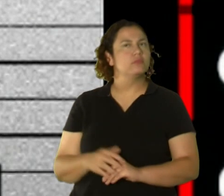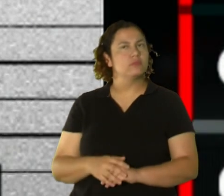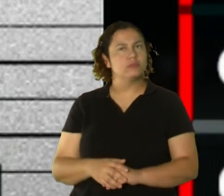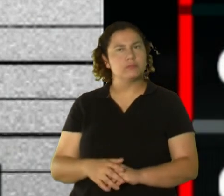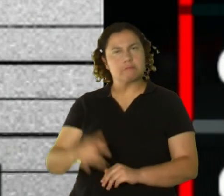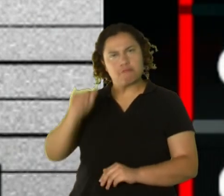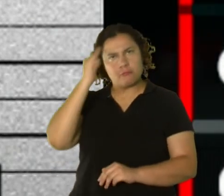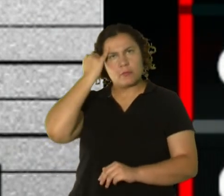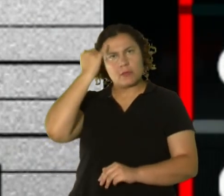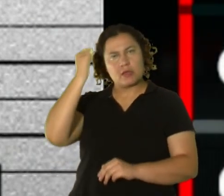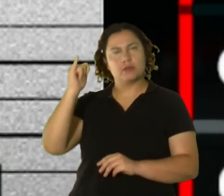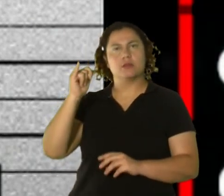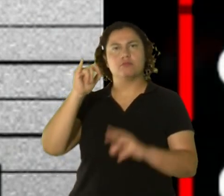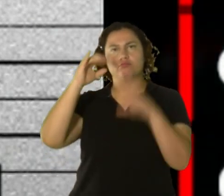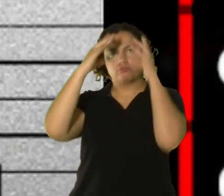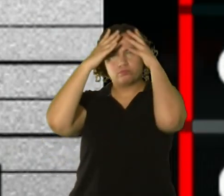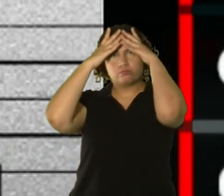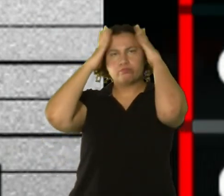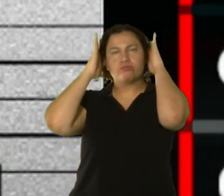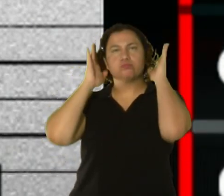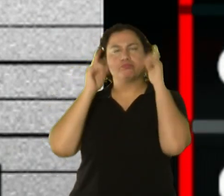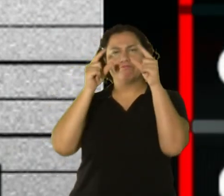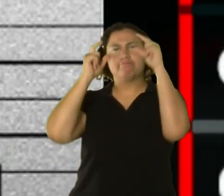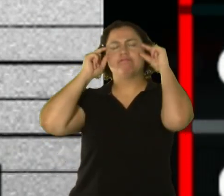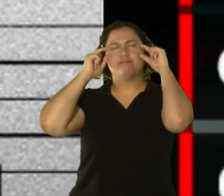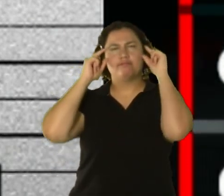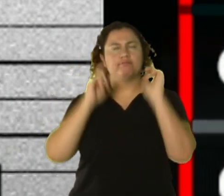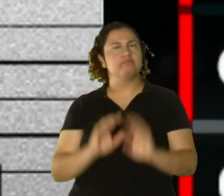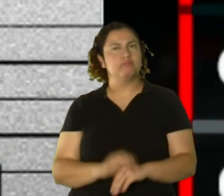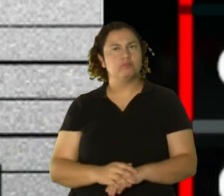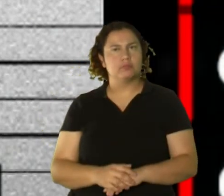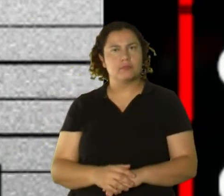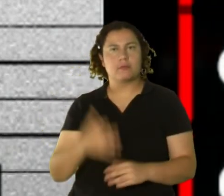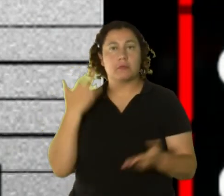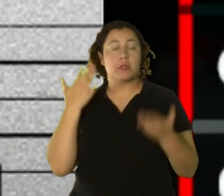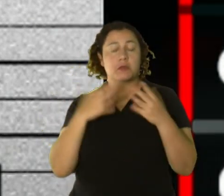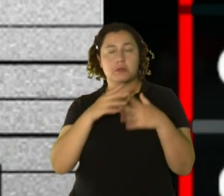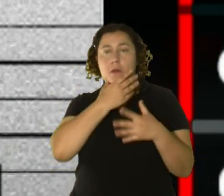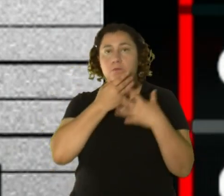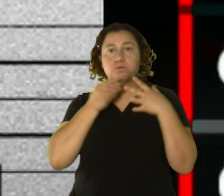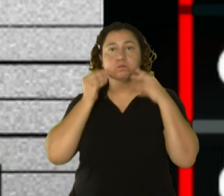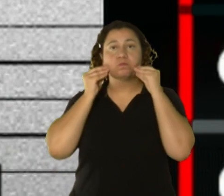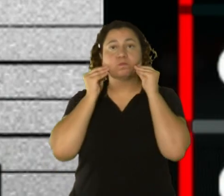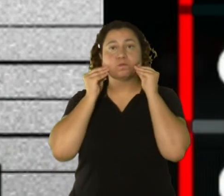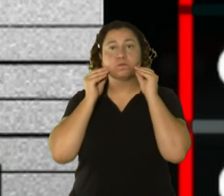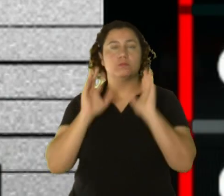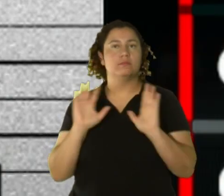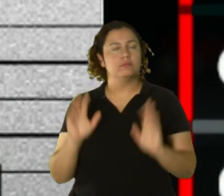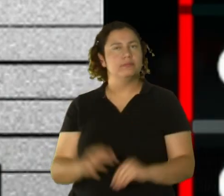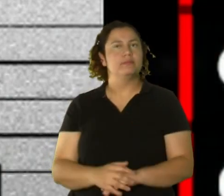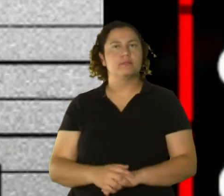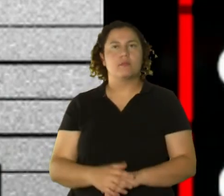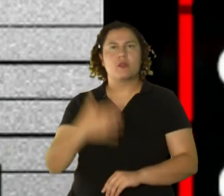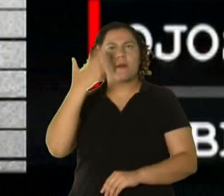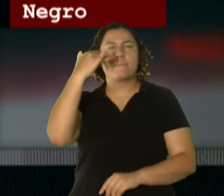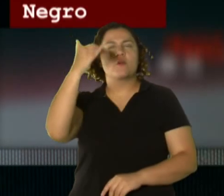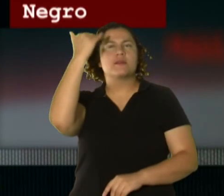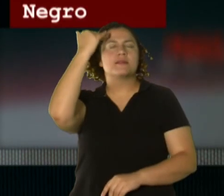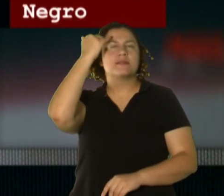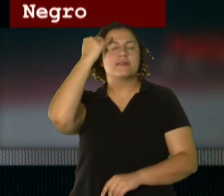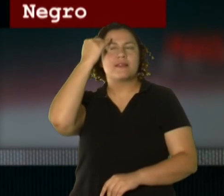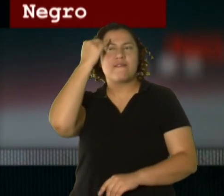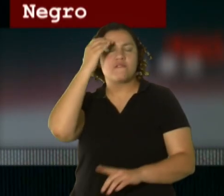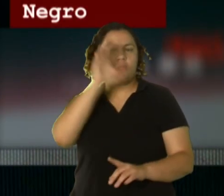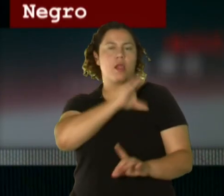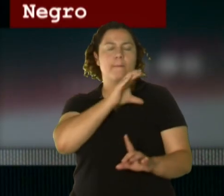imagínenselo con bastante cabello, con gafas puestas, quizás hasta con barba, porque él sabe que está siendo buscado por la